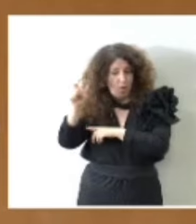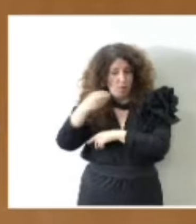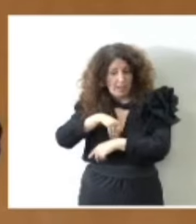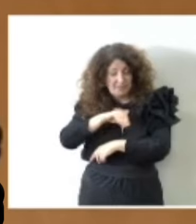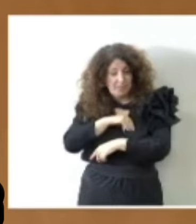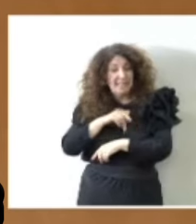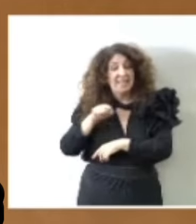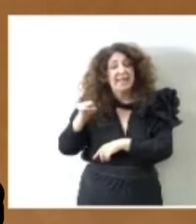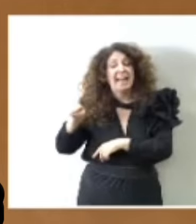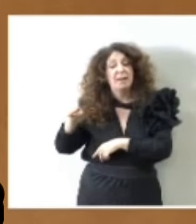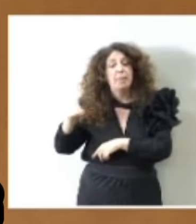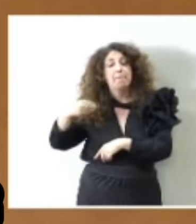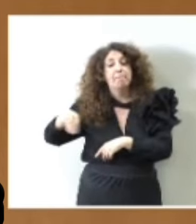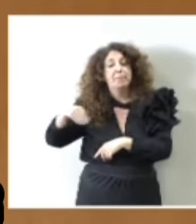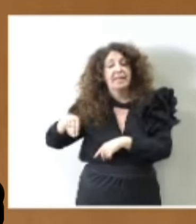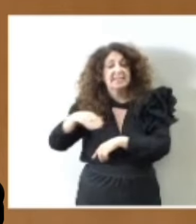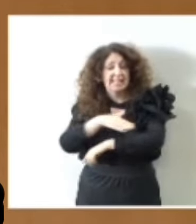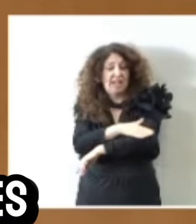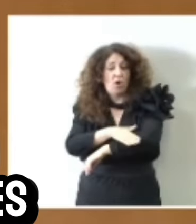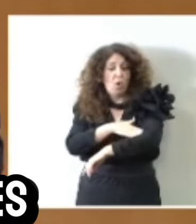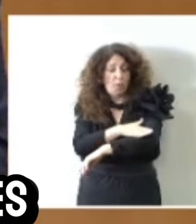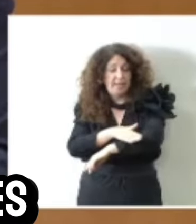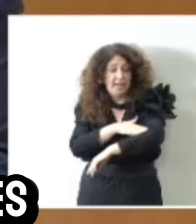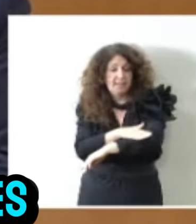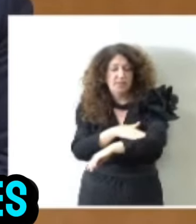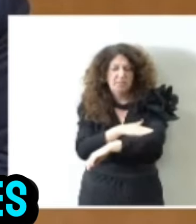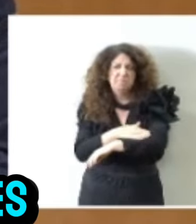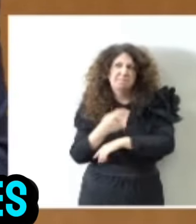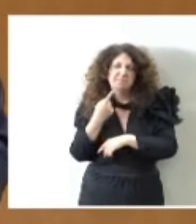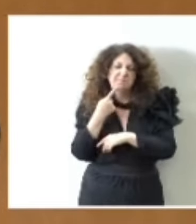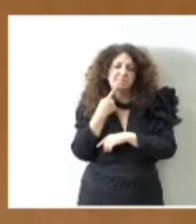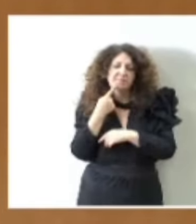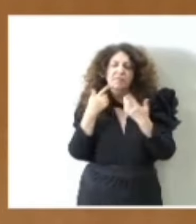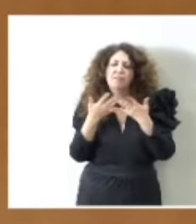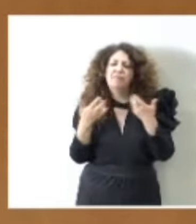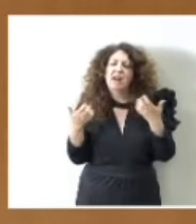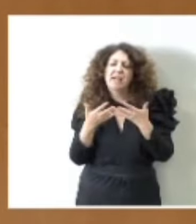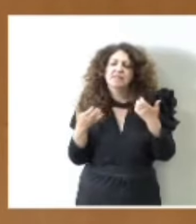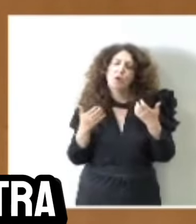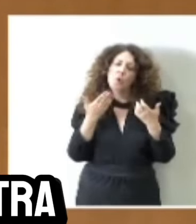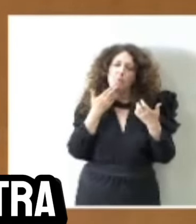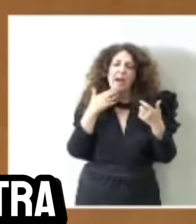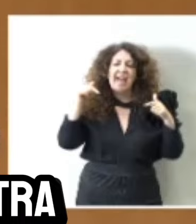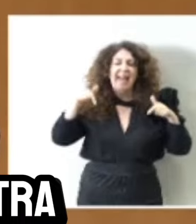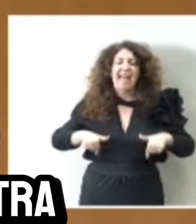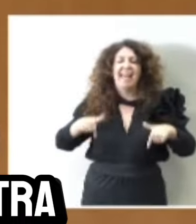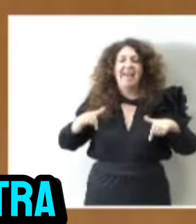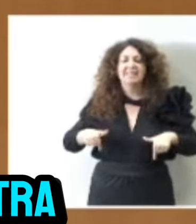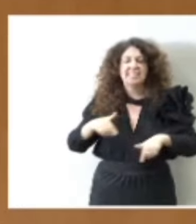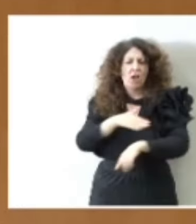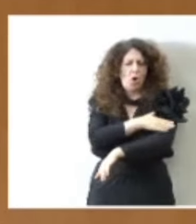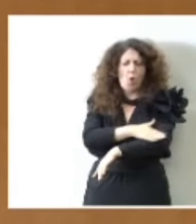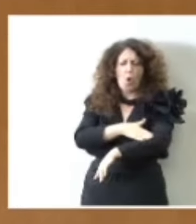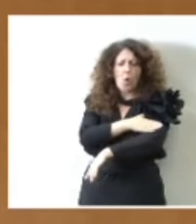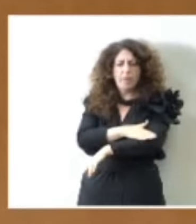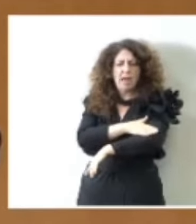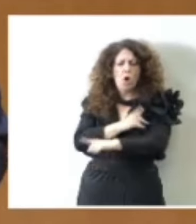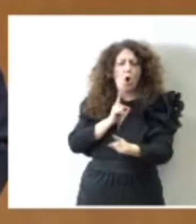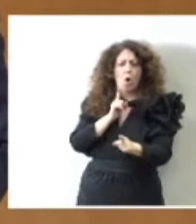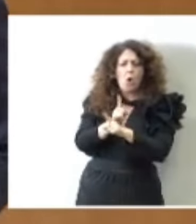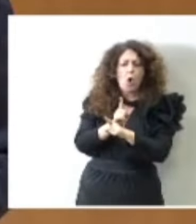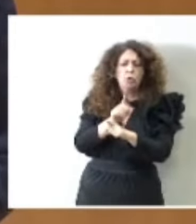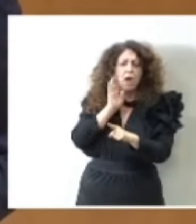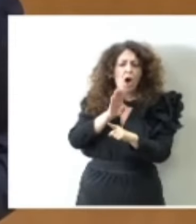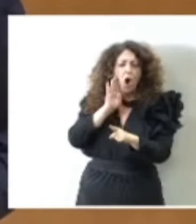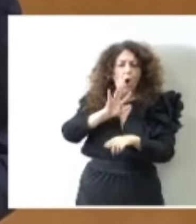del Gobierno, aparte de pronunciar expresiones tan creíbles como este es un Gobierno implacable contra la corrupción e